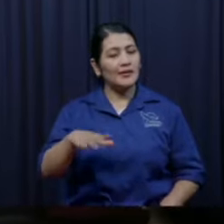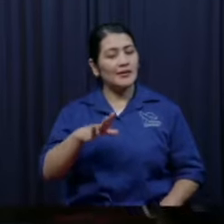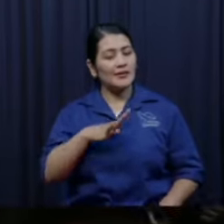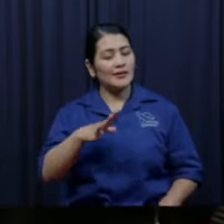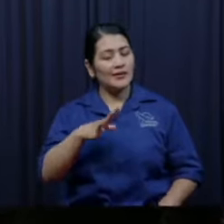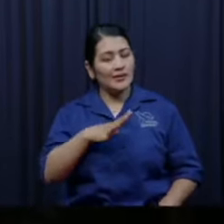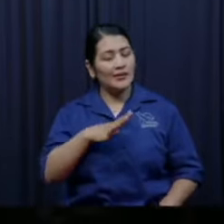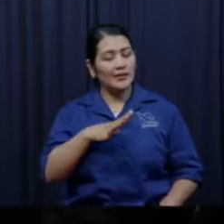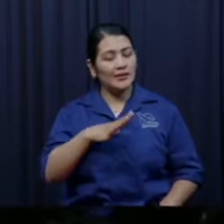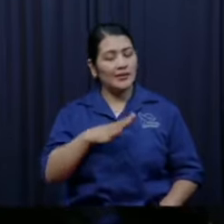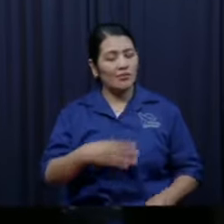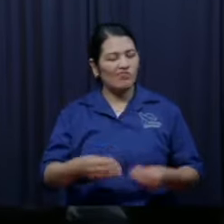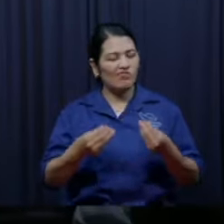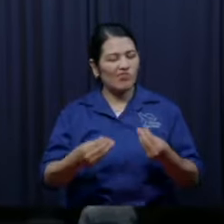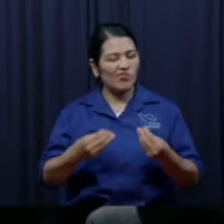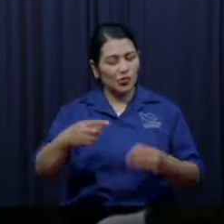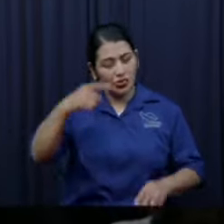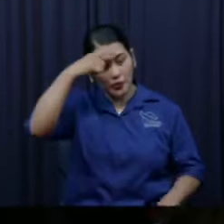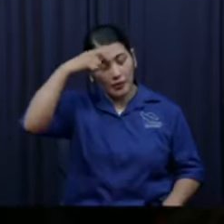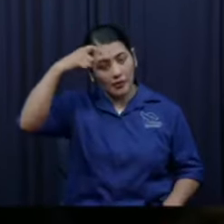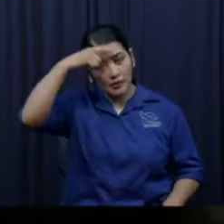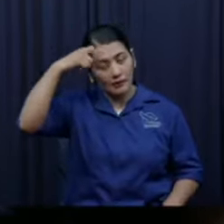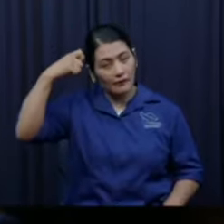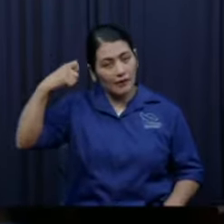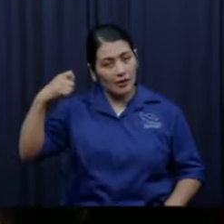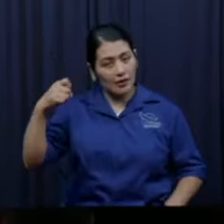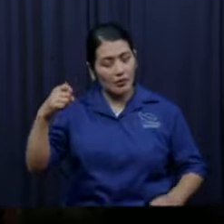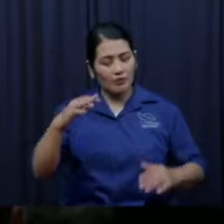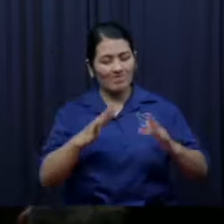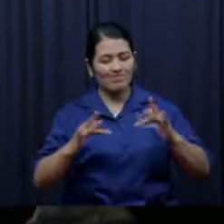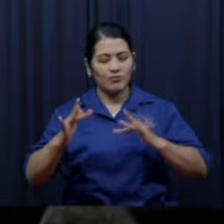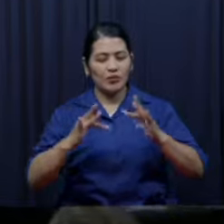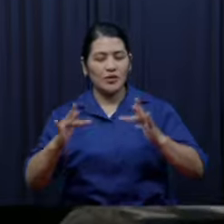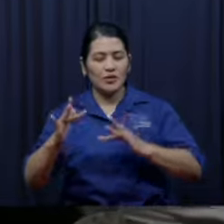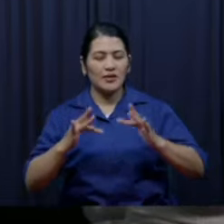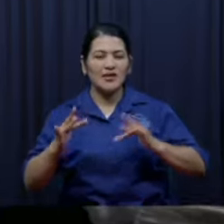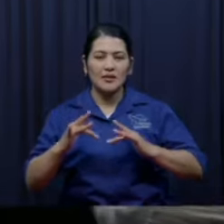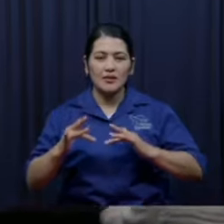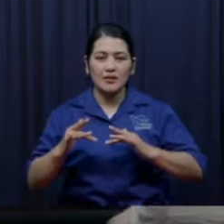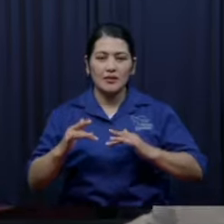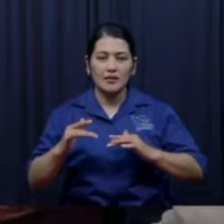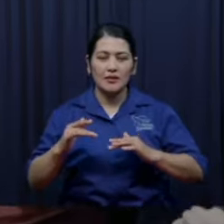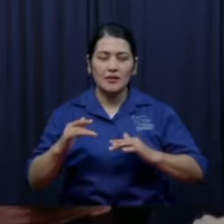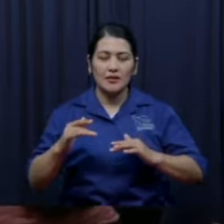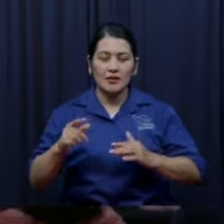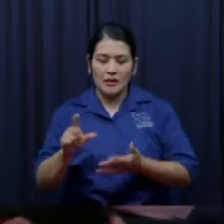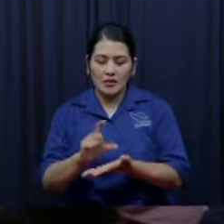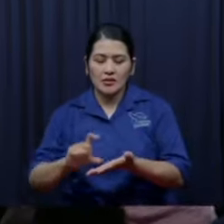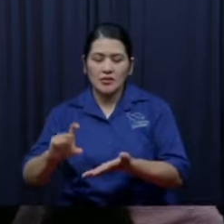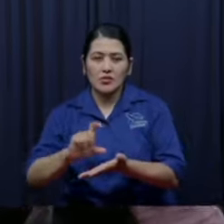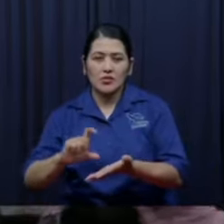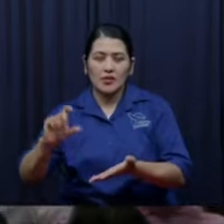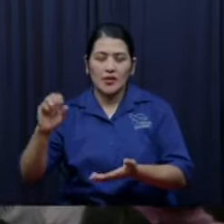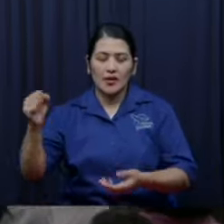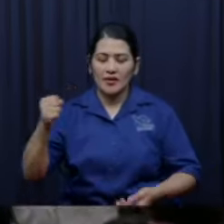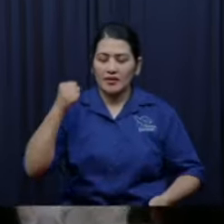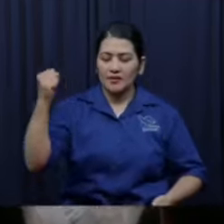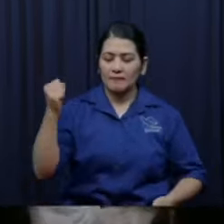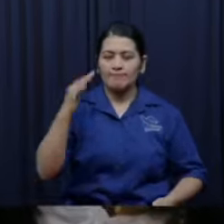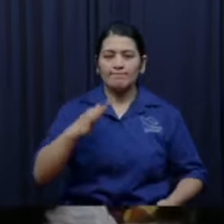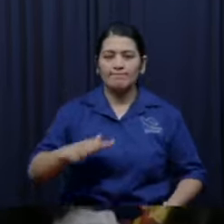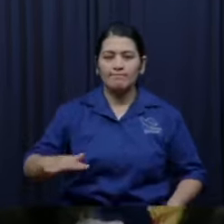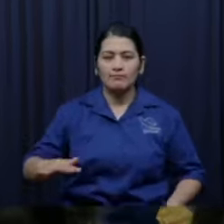todavía te queda. Es como que viniera el Señor y dijera, tú ya tienes 30 años de ser cristiano, pero aún te quedan muchas